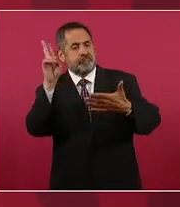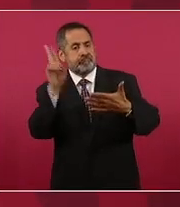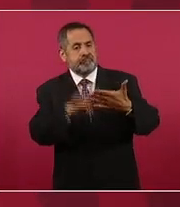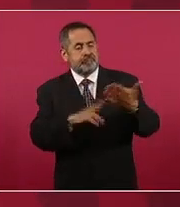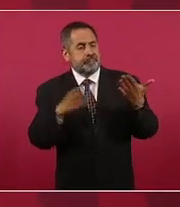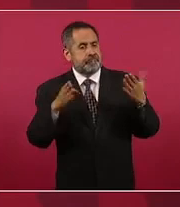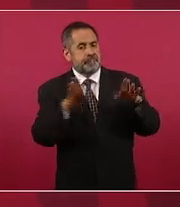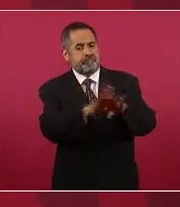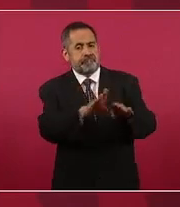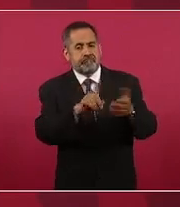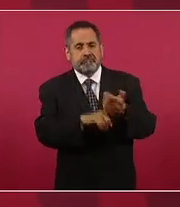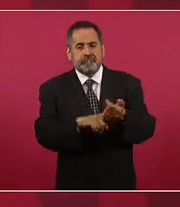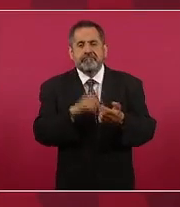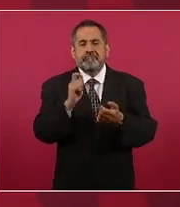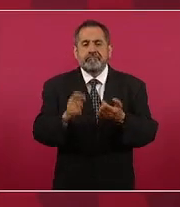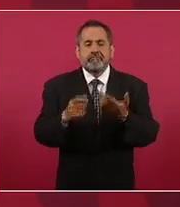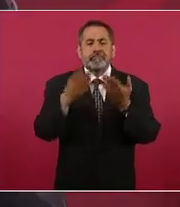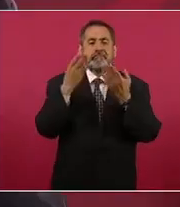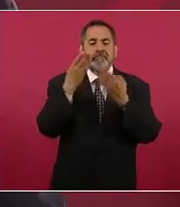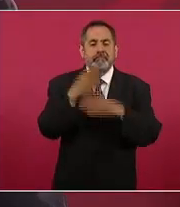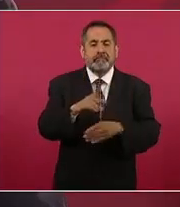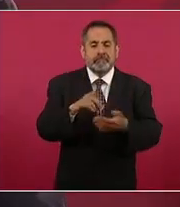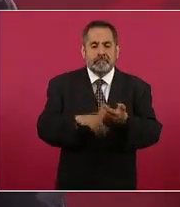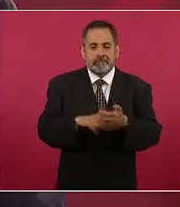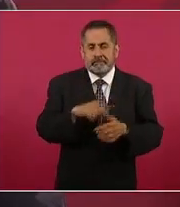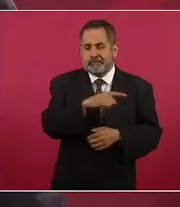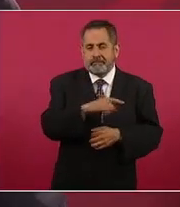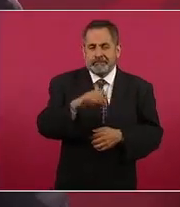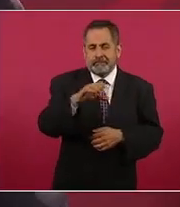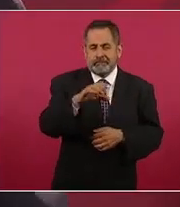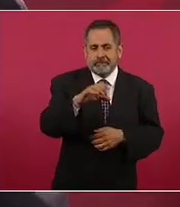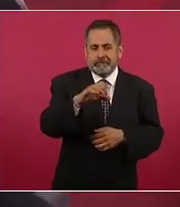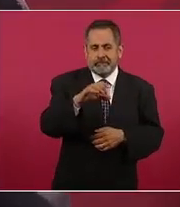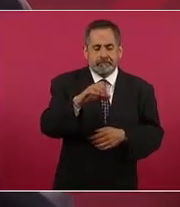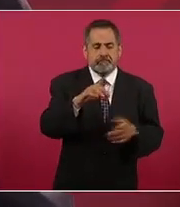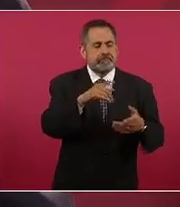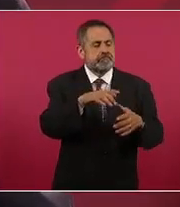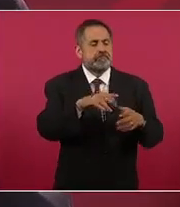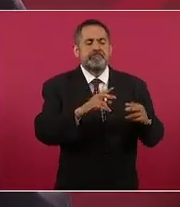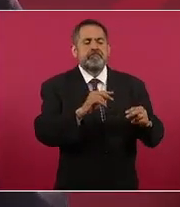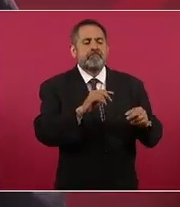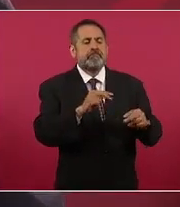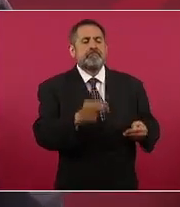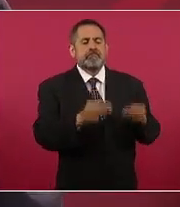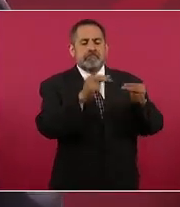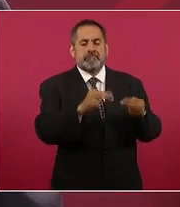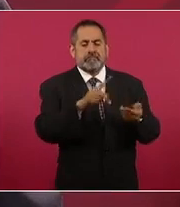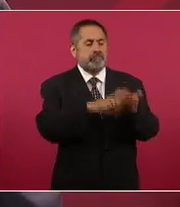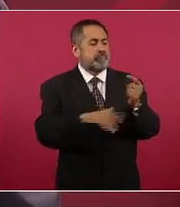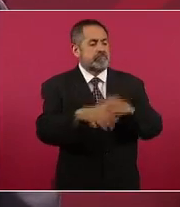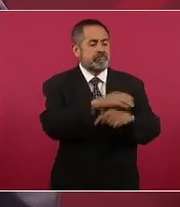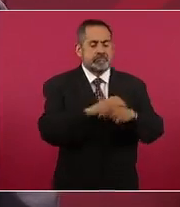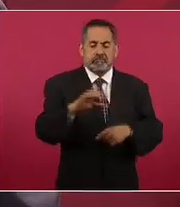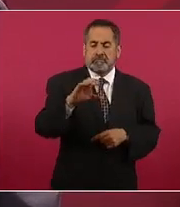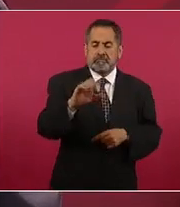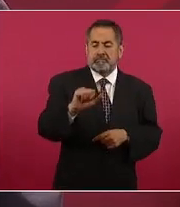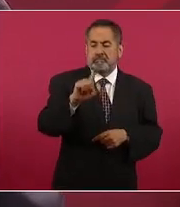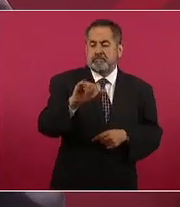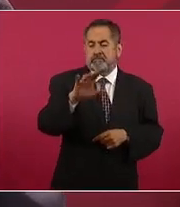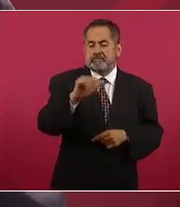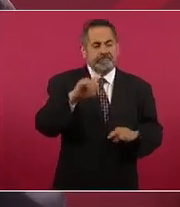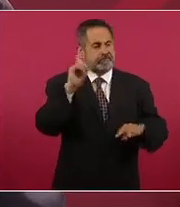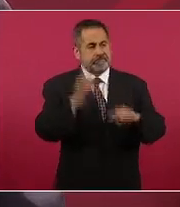de Calica imagínense se llevaban